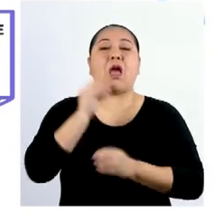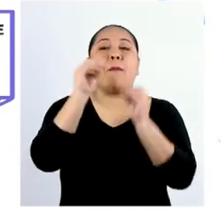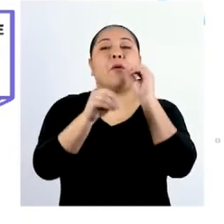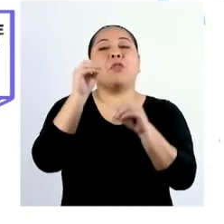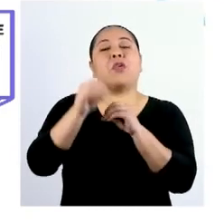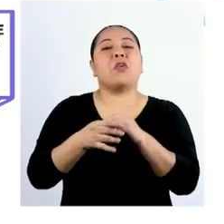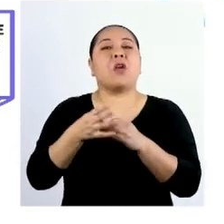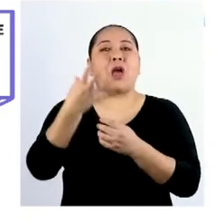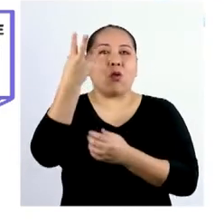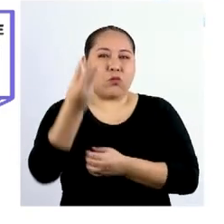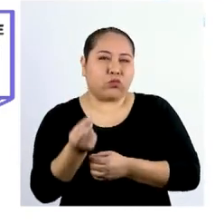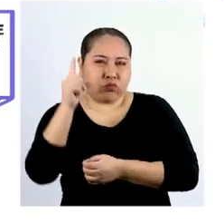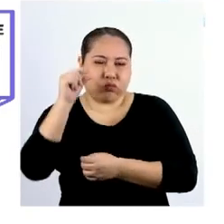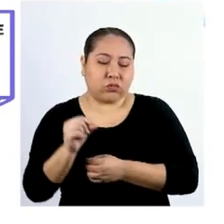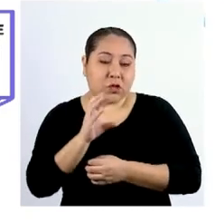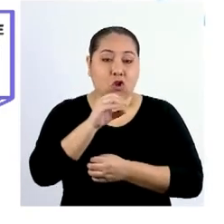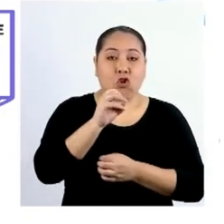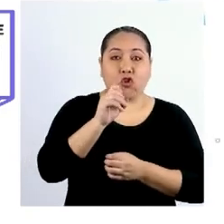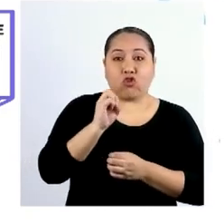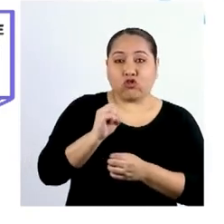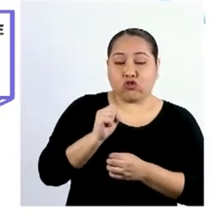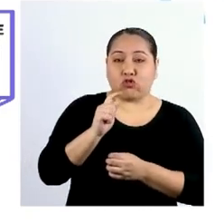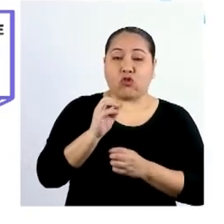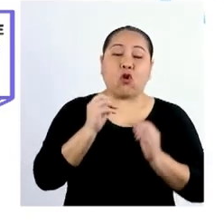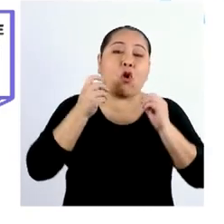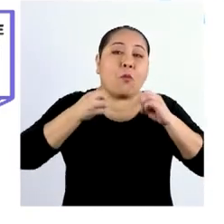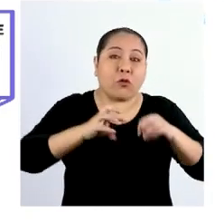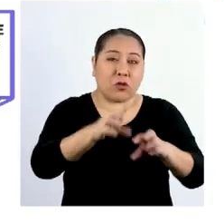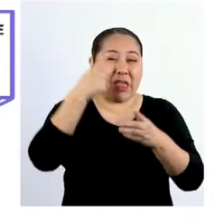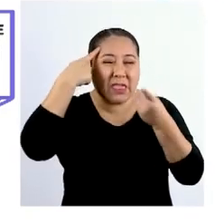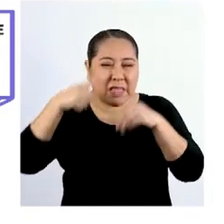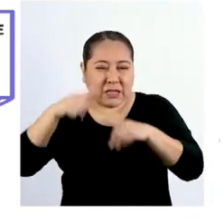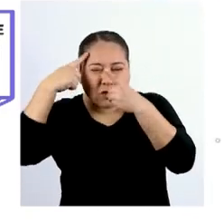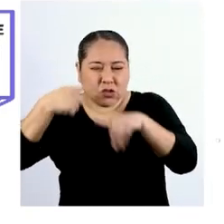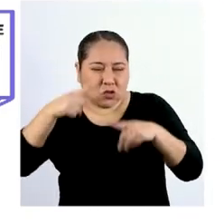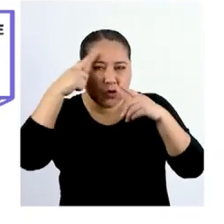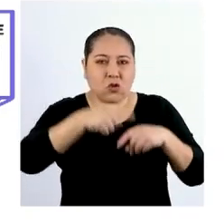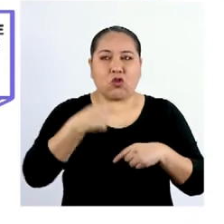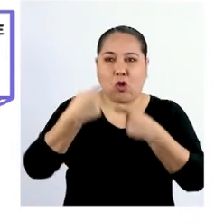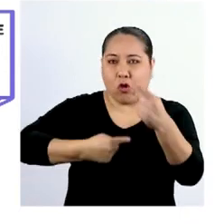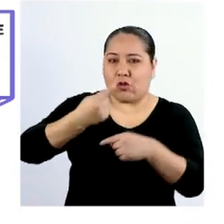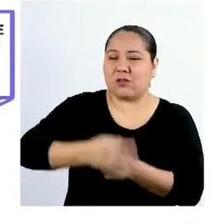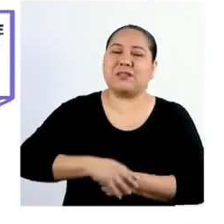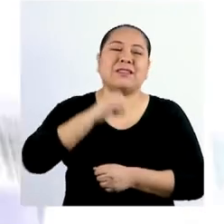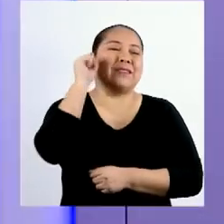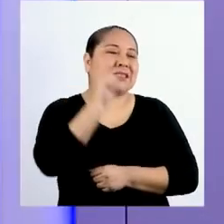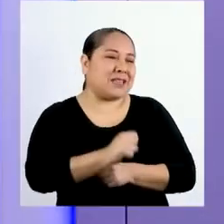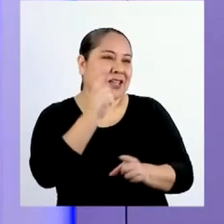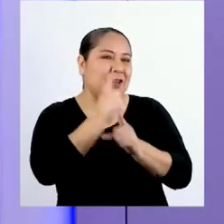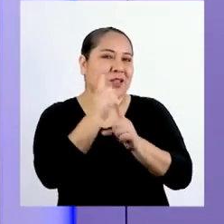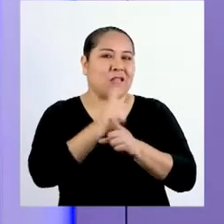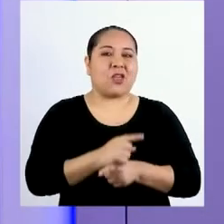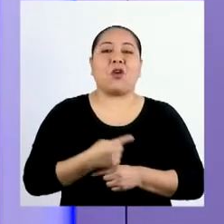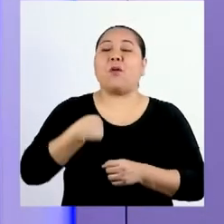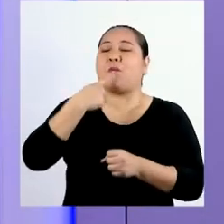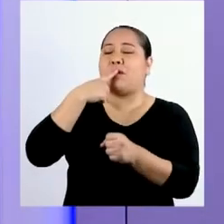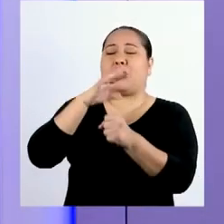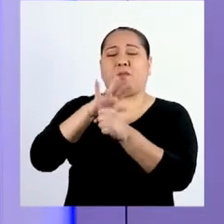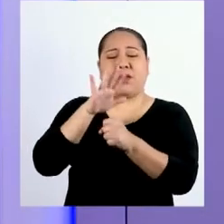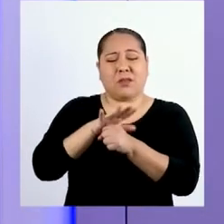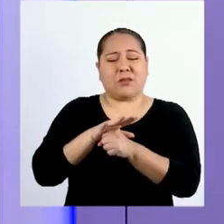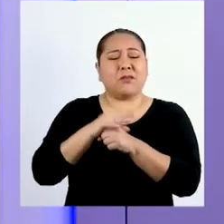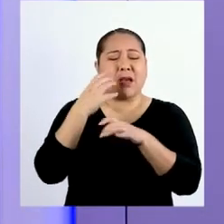Aplicando la escasez y el costo de oportunidad en las decisiones que tomamos día a día. ¡Así es! Y prometo